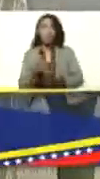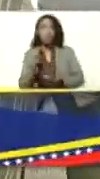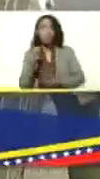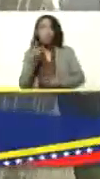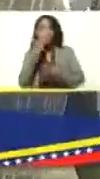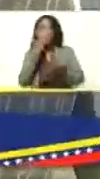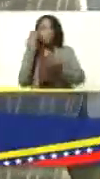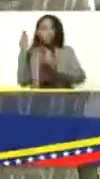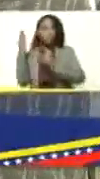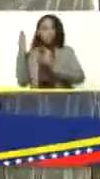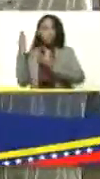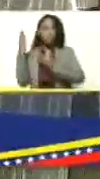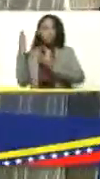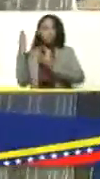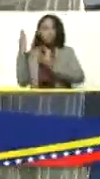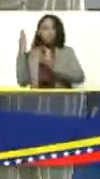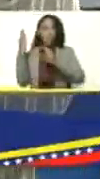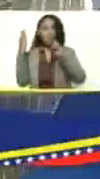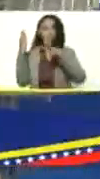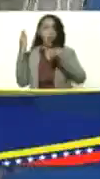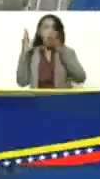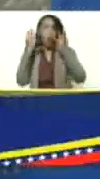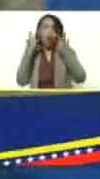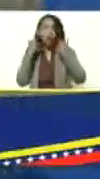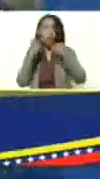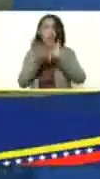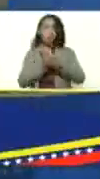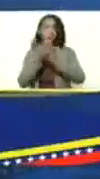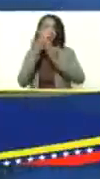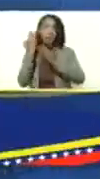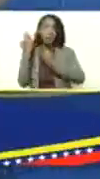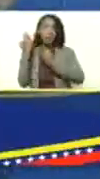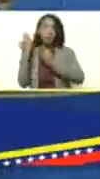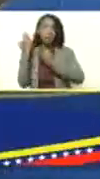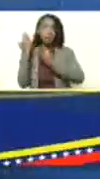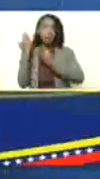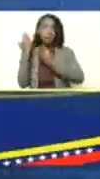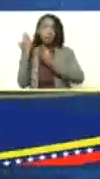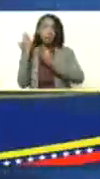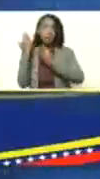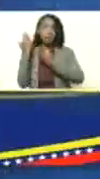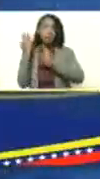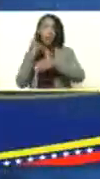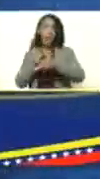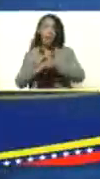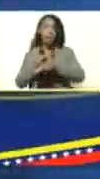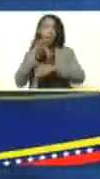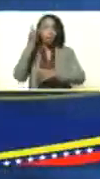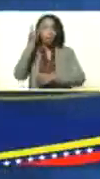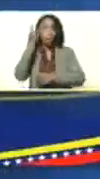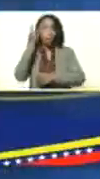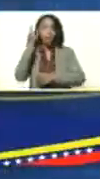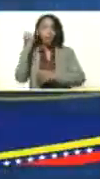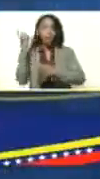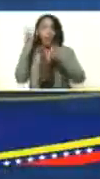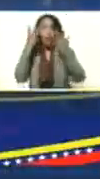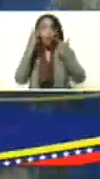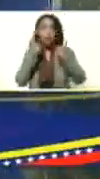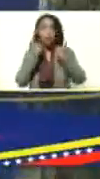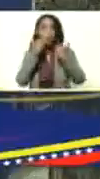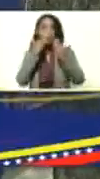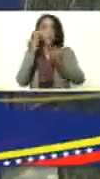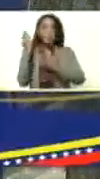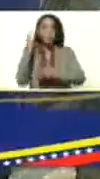ver aquí en el área donde tenemos los animales. La doctora... Carmen Elena. La doctora Carmen Elena. Carmen Mendoza.